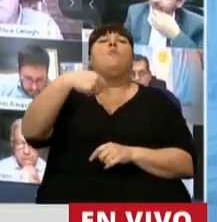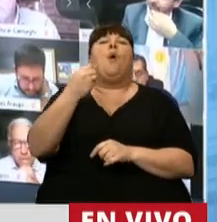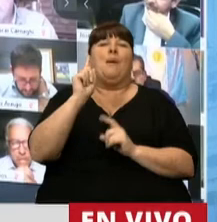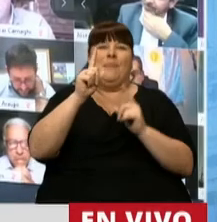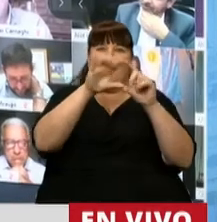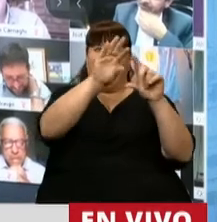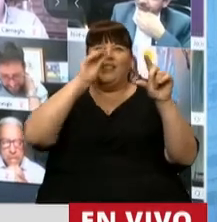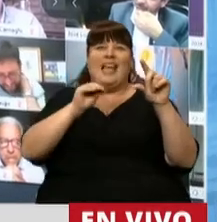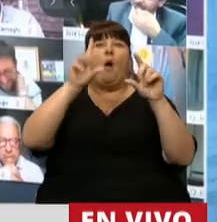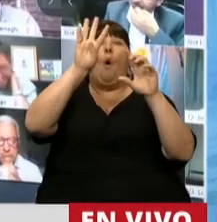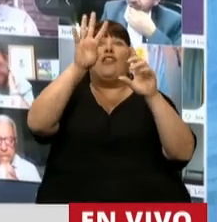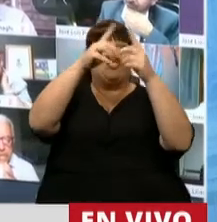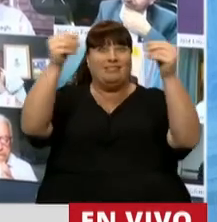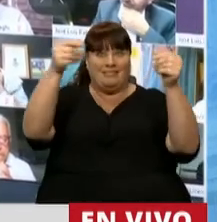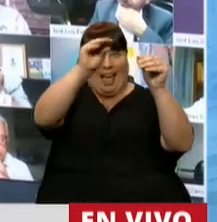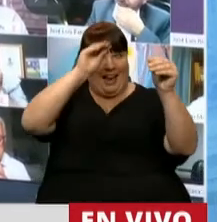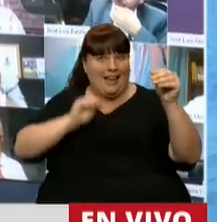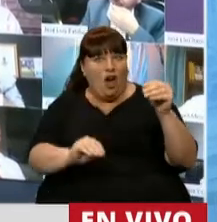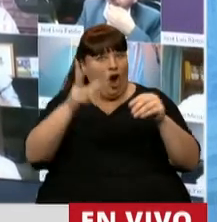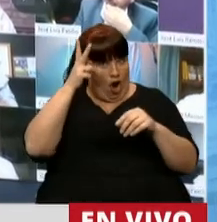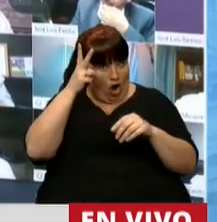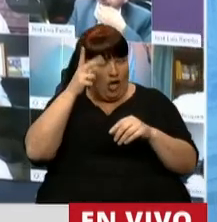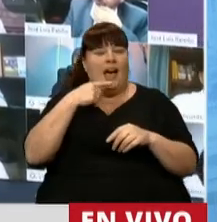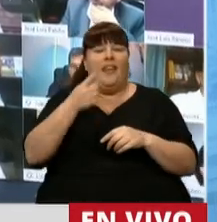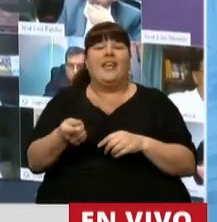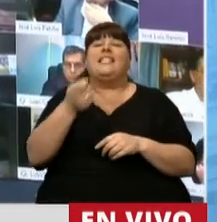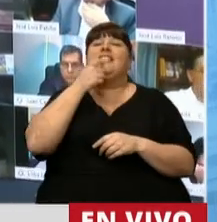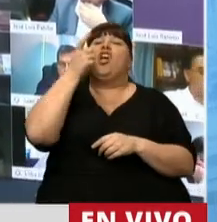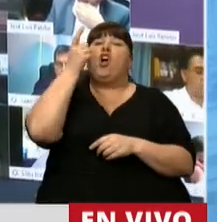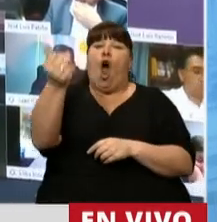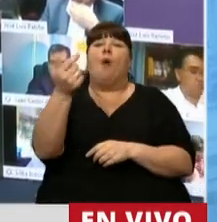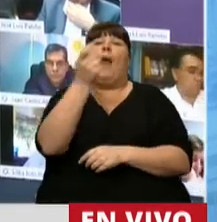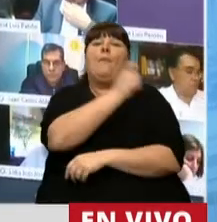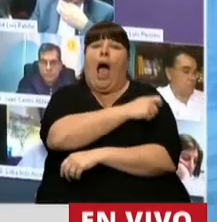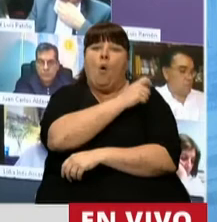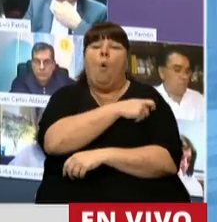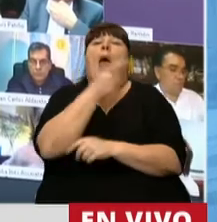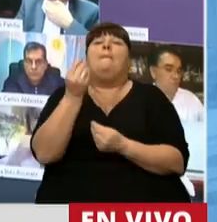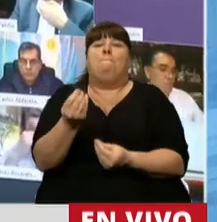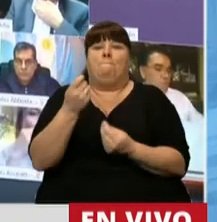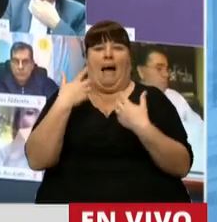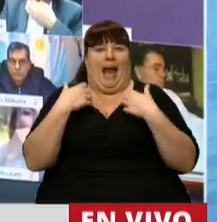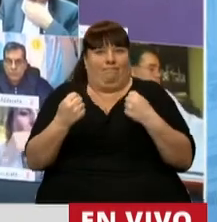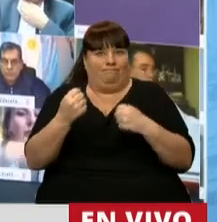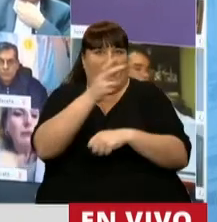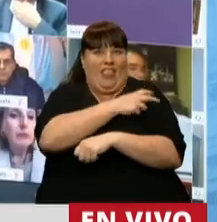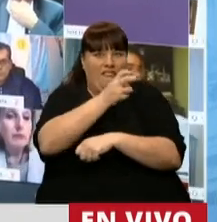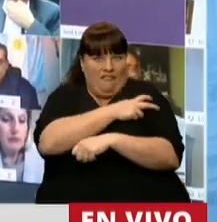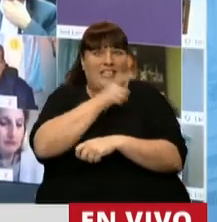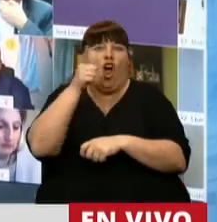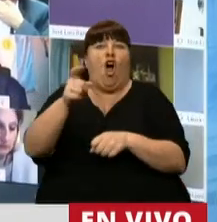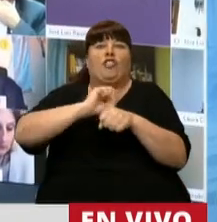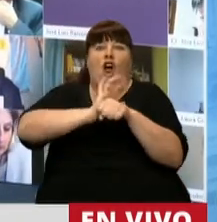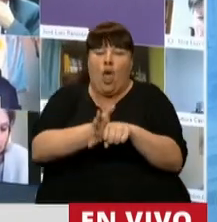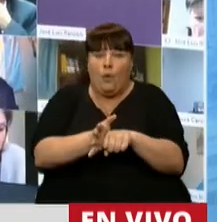párrafo que sacamos del artículo 4 y dice el adquiriente de vacunas destinadas a generar inmunidad adquirida contra